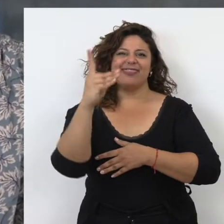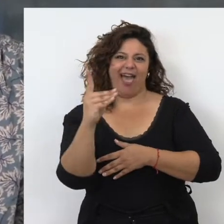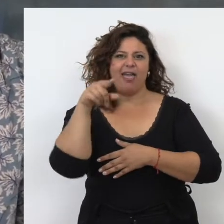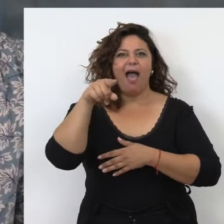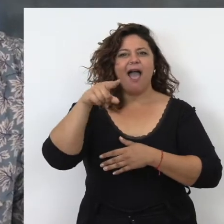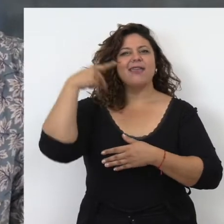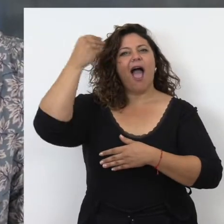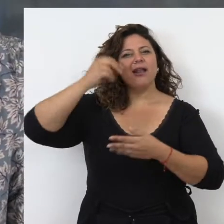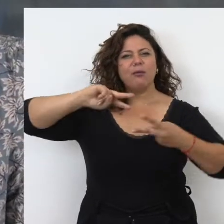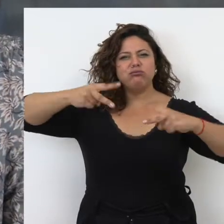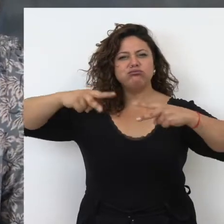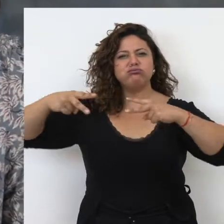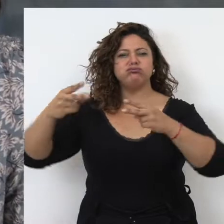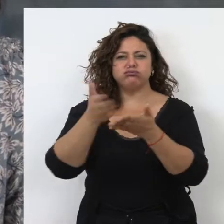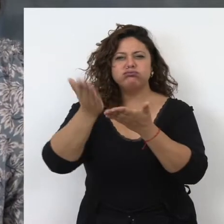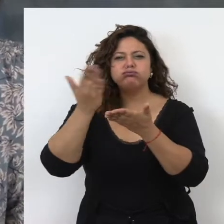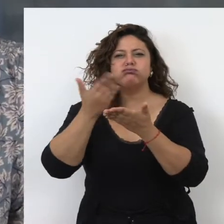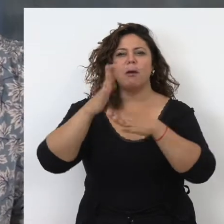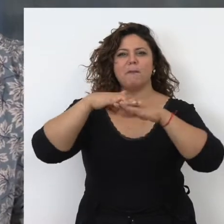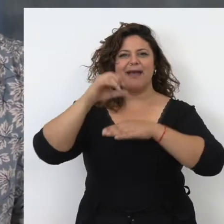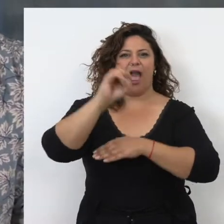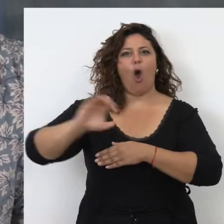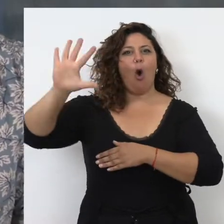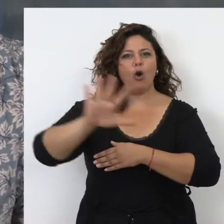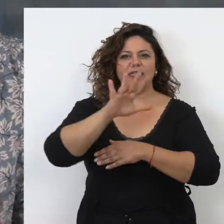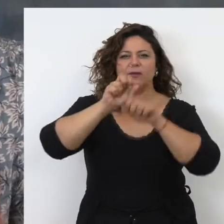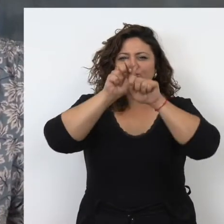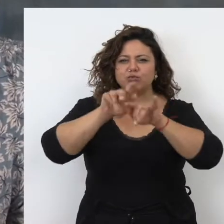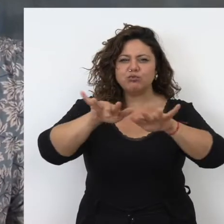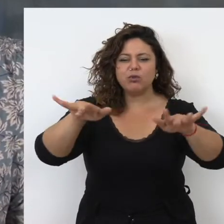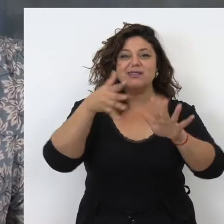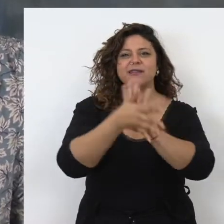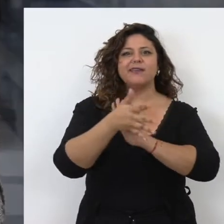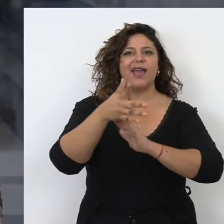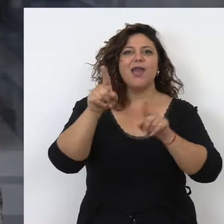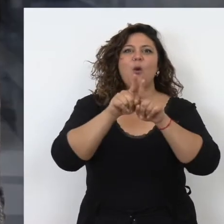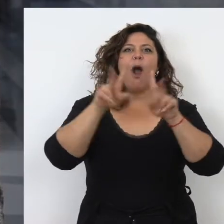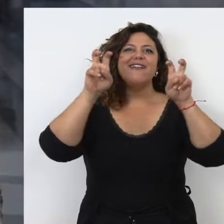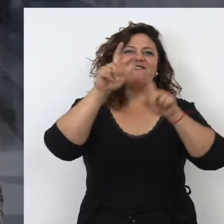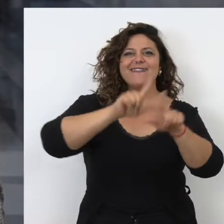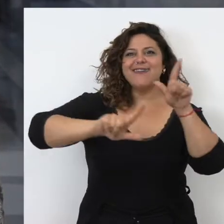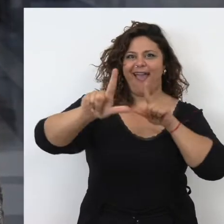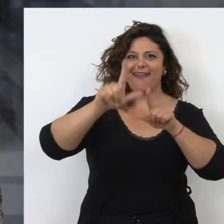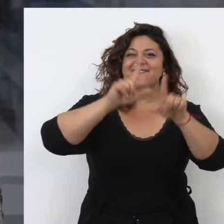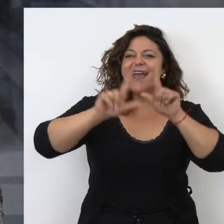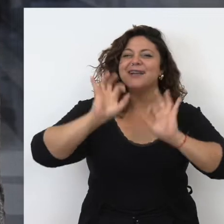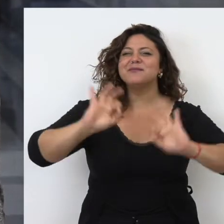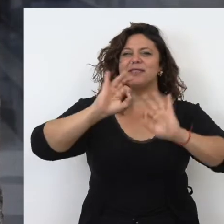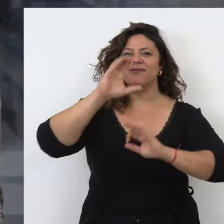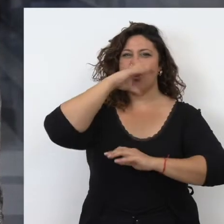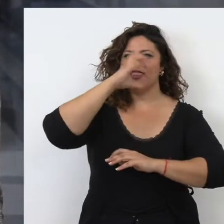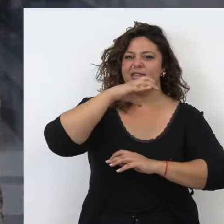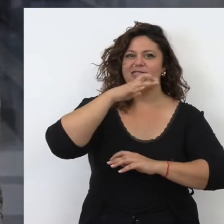allí se traducen al árabe y empiezan su expansión hacia occidente. Se trata de un viaje, un viaje de la ciencia a lo largo